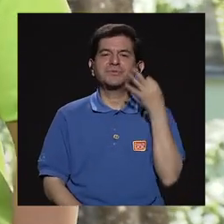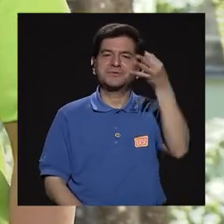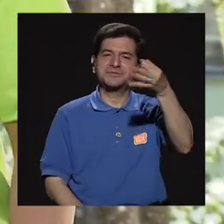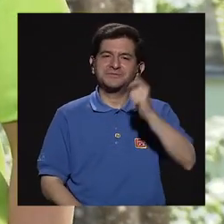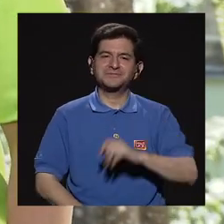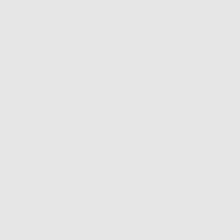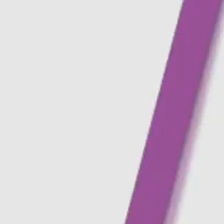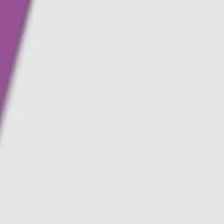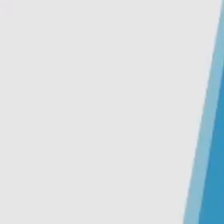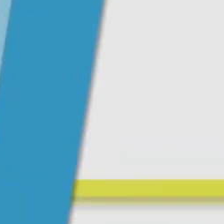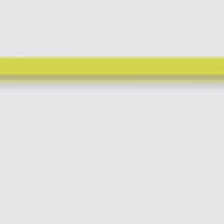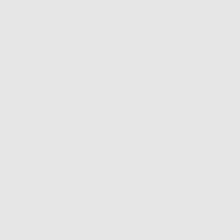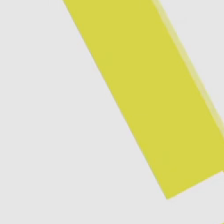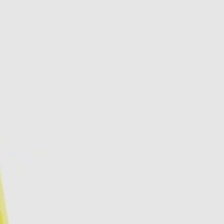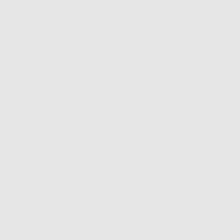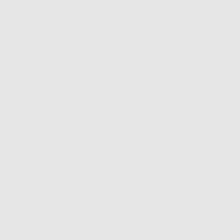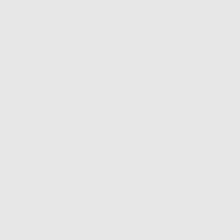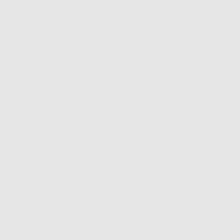pronto. pronto.